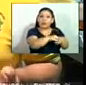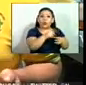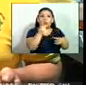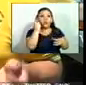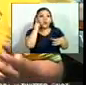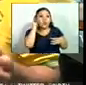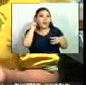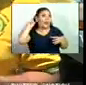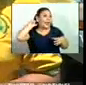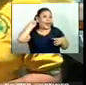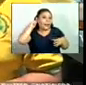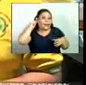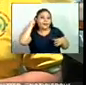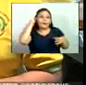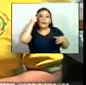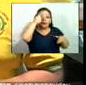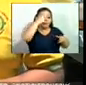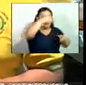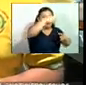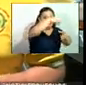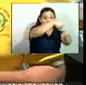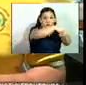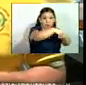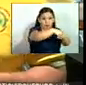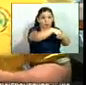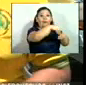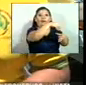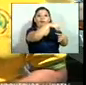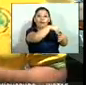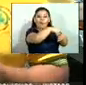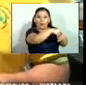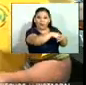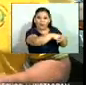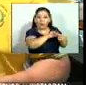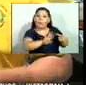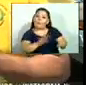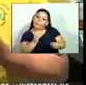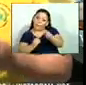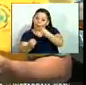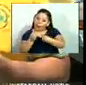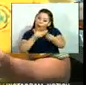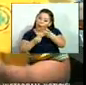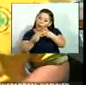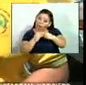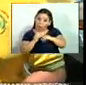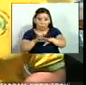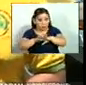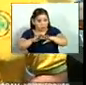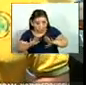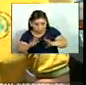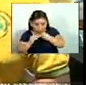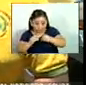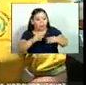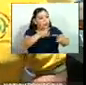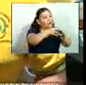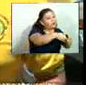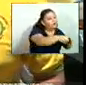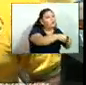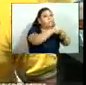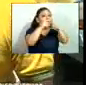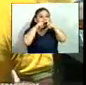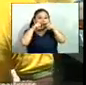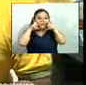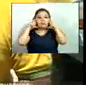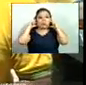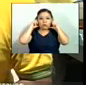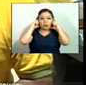externa, se mete en la bolsita mientras come y ahí lo mismo colocársela, lo mismo